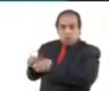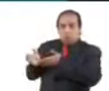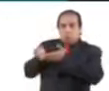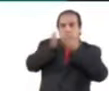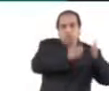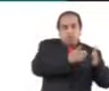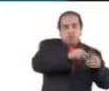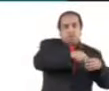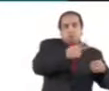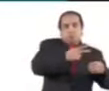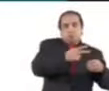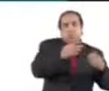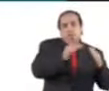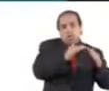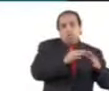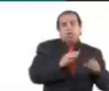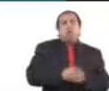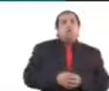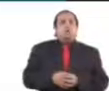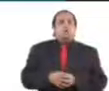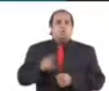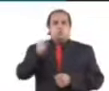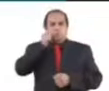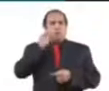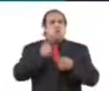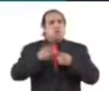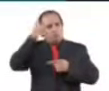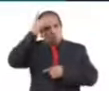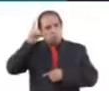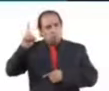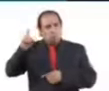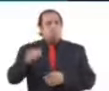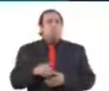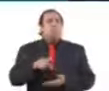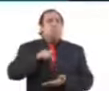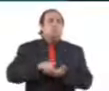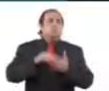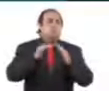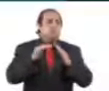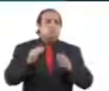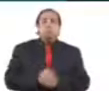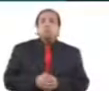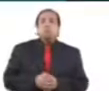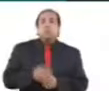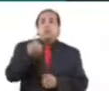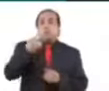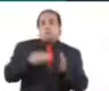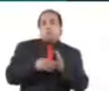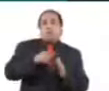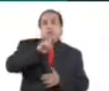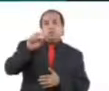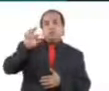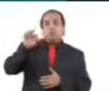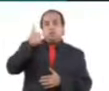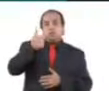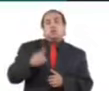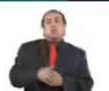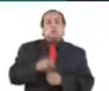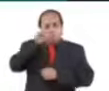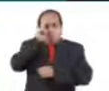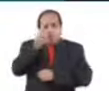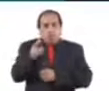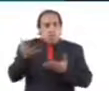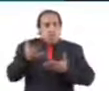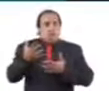de la acreditación de la propiedad o posesión del inmueble. 1.146 prohibiciones de realizar